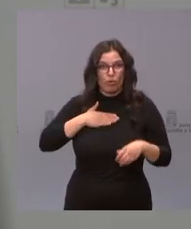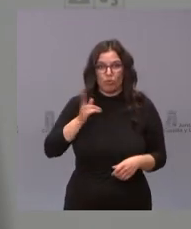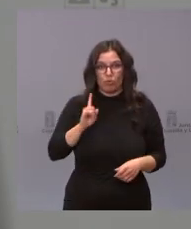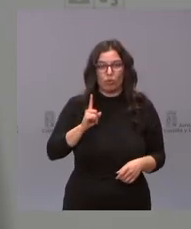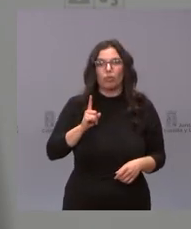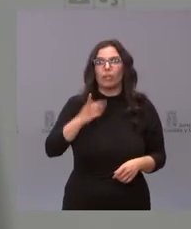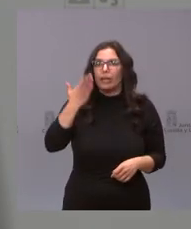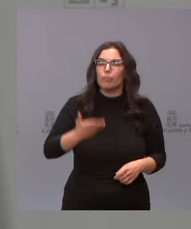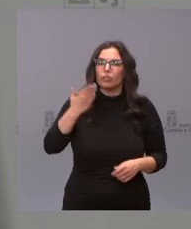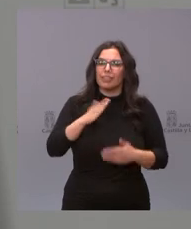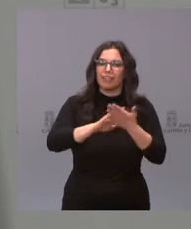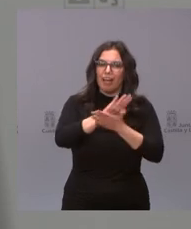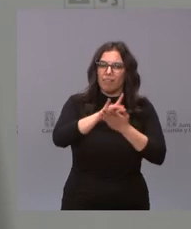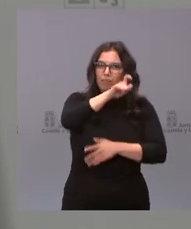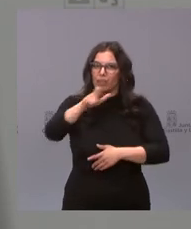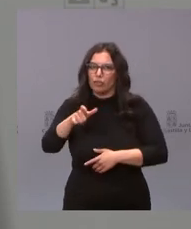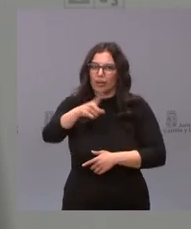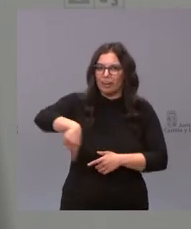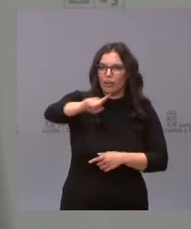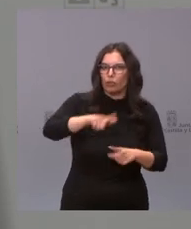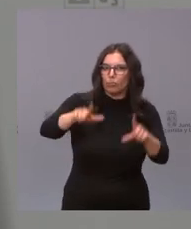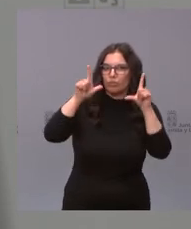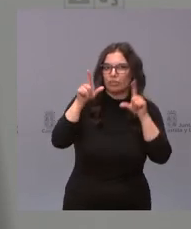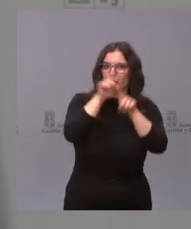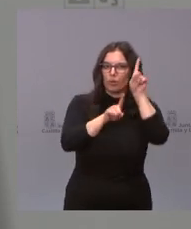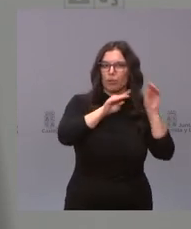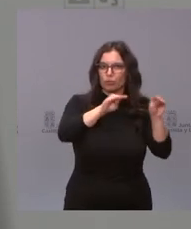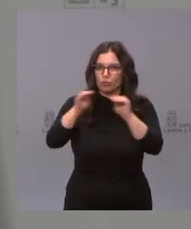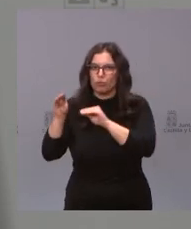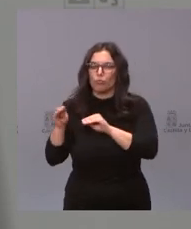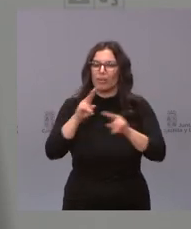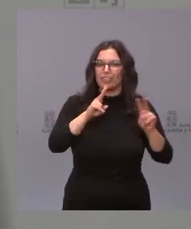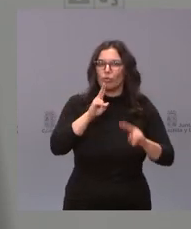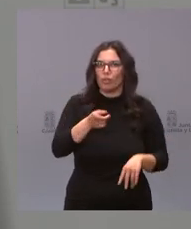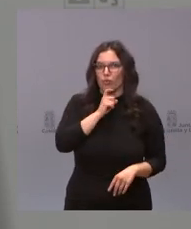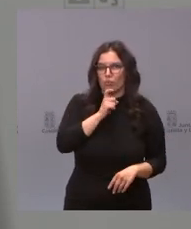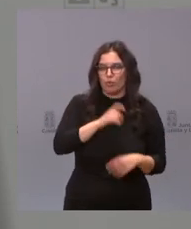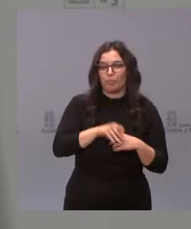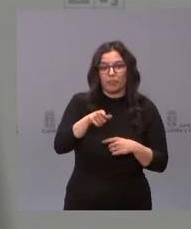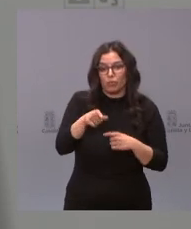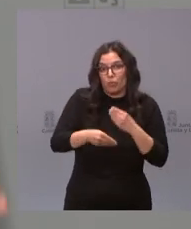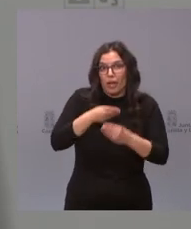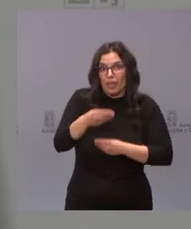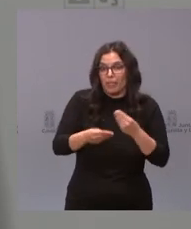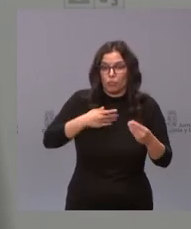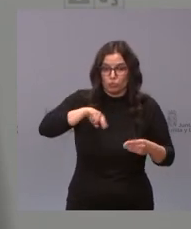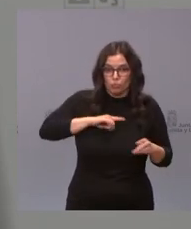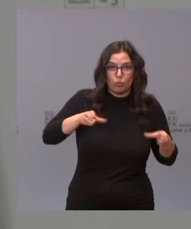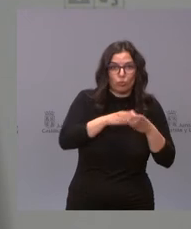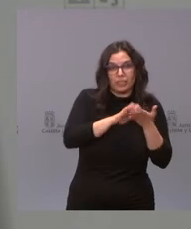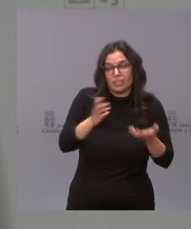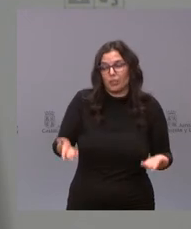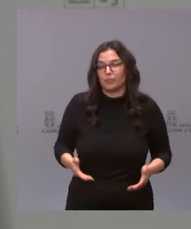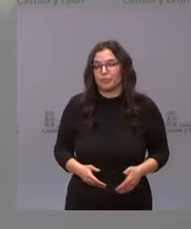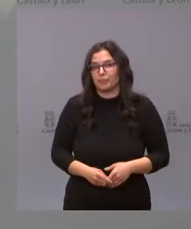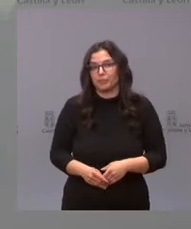de las personas de Castilla y León de sus problemas de cómo dar respuesta y eso es lo que estamos haciendo desde la Junta de Castilla y León